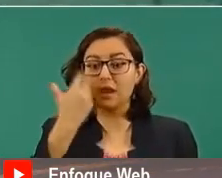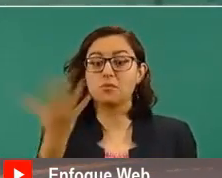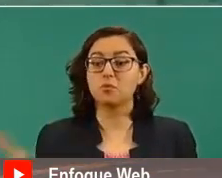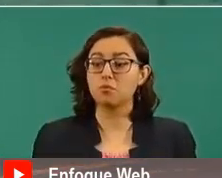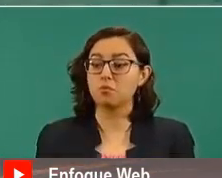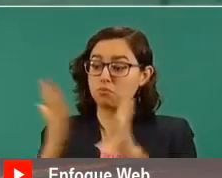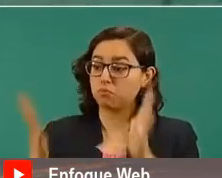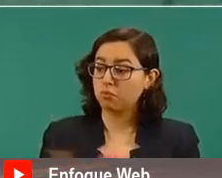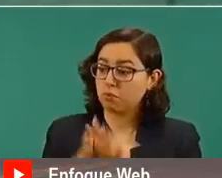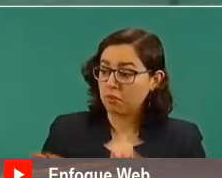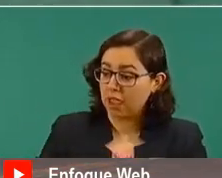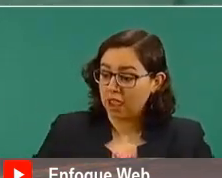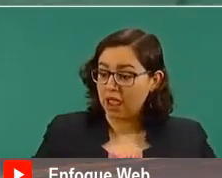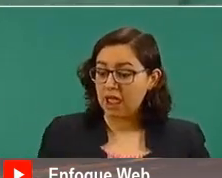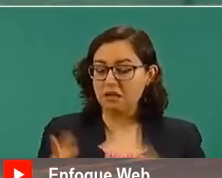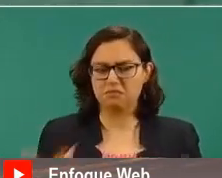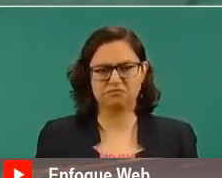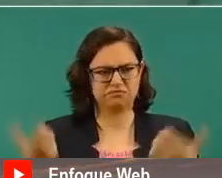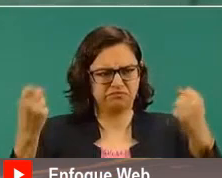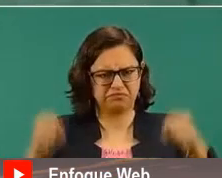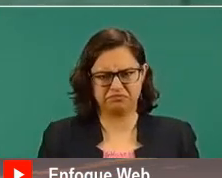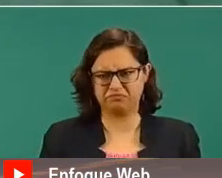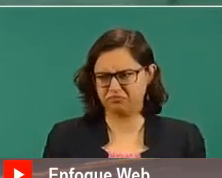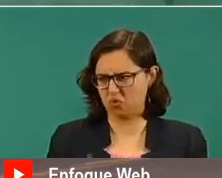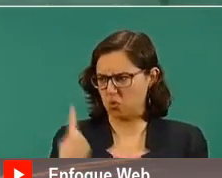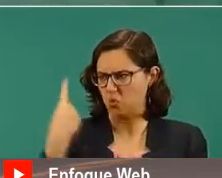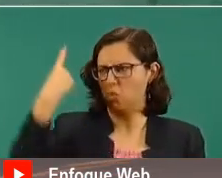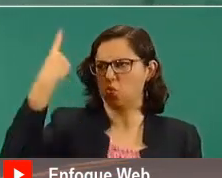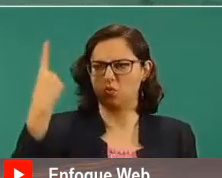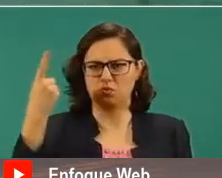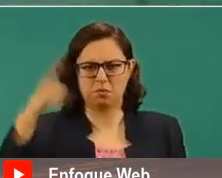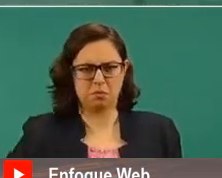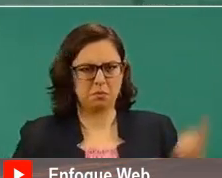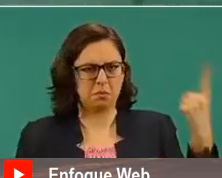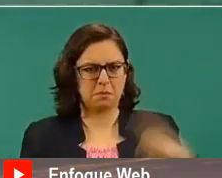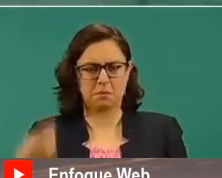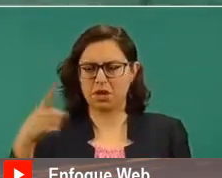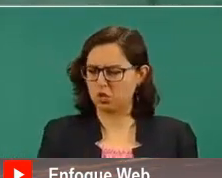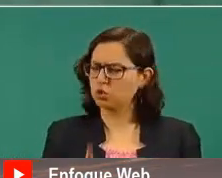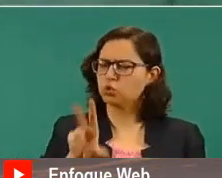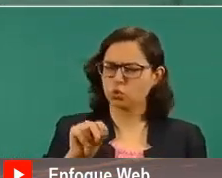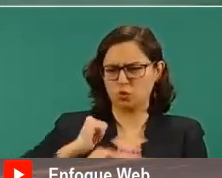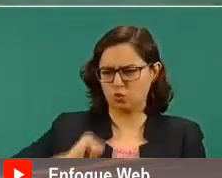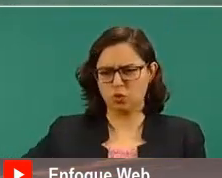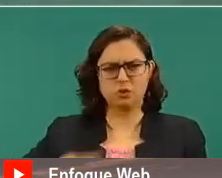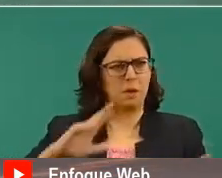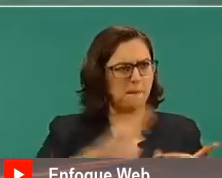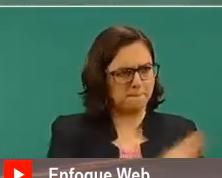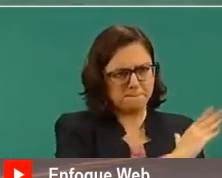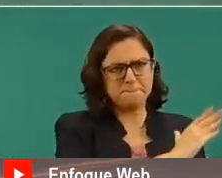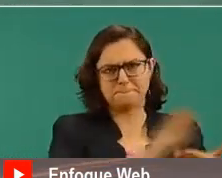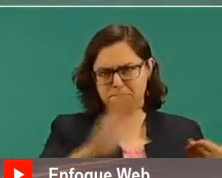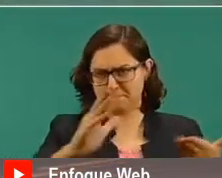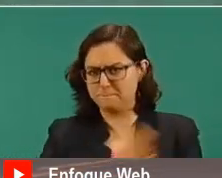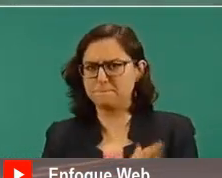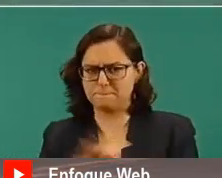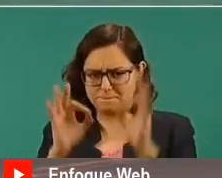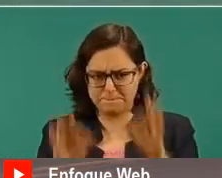no aspiramos a una dictadura, queremos una auténtica división de poderes, que no había